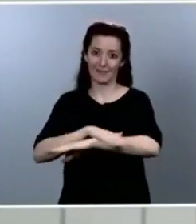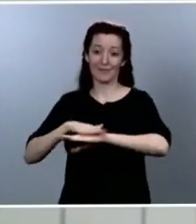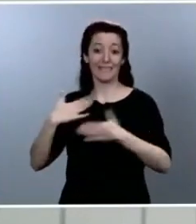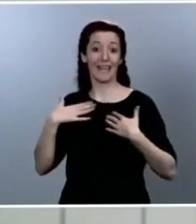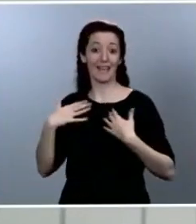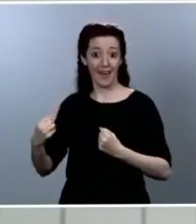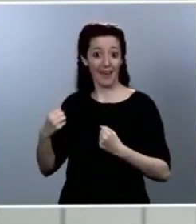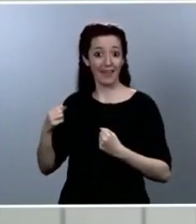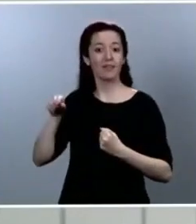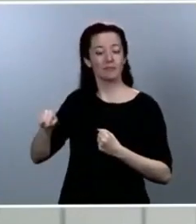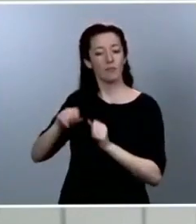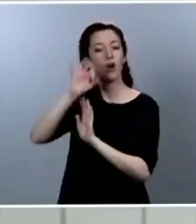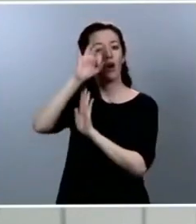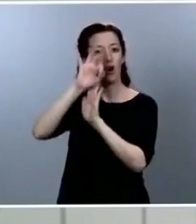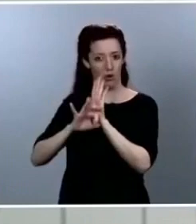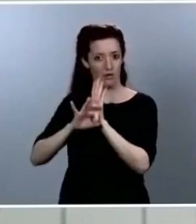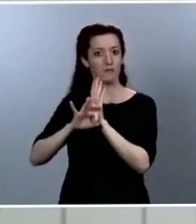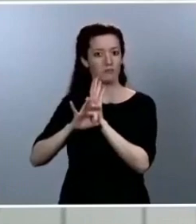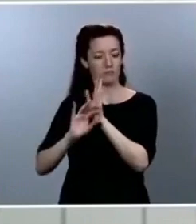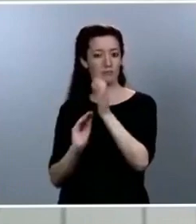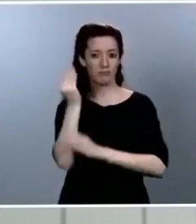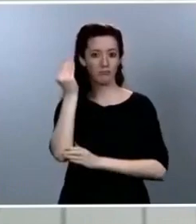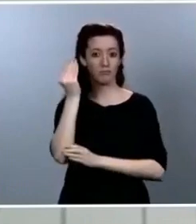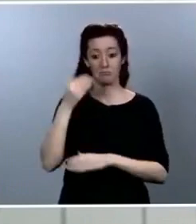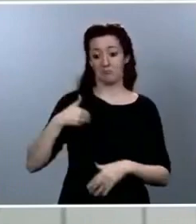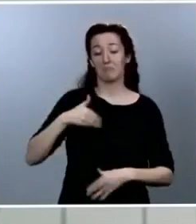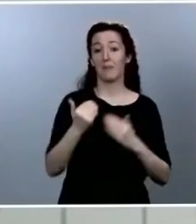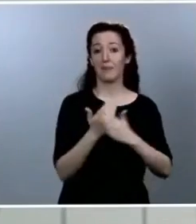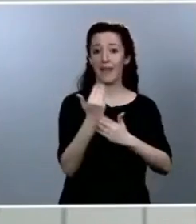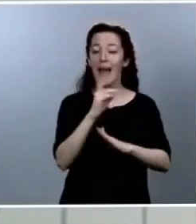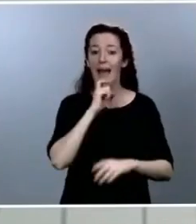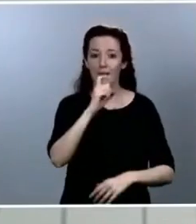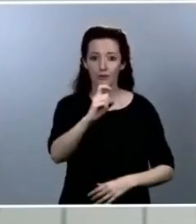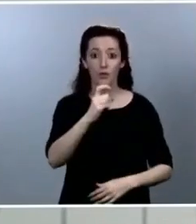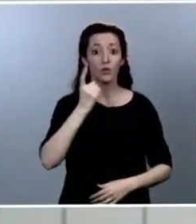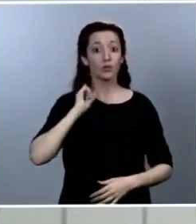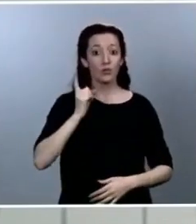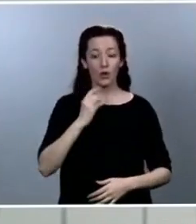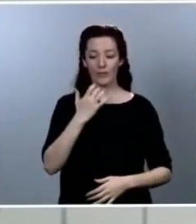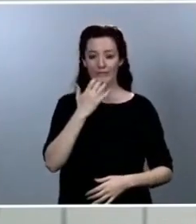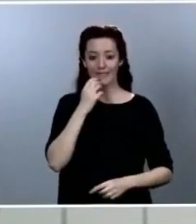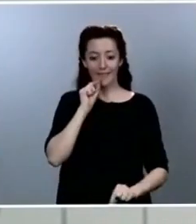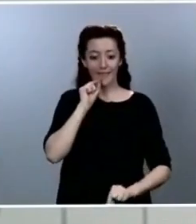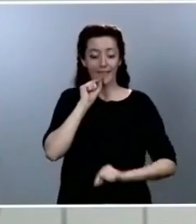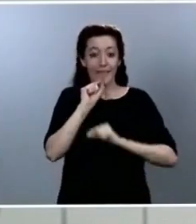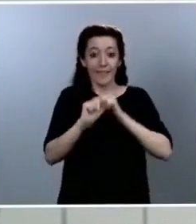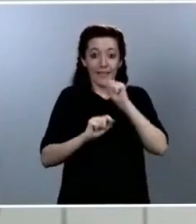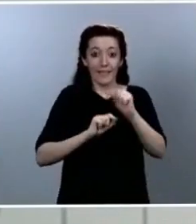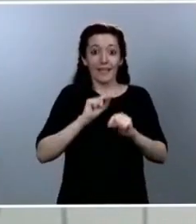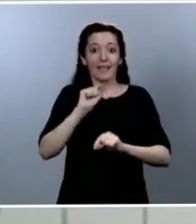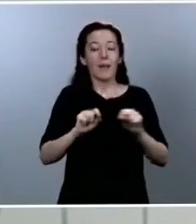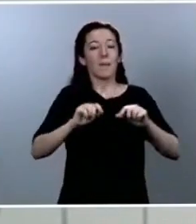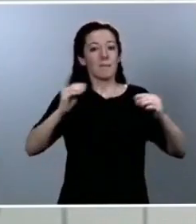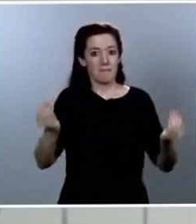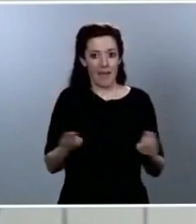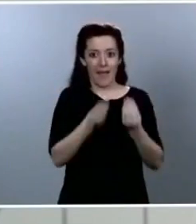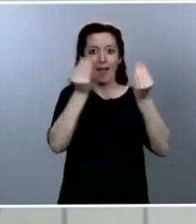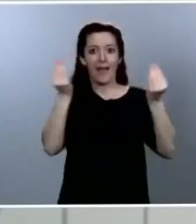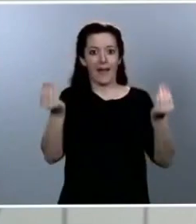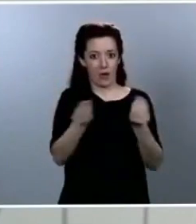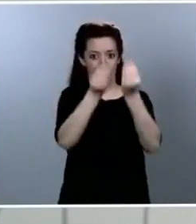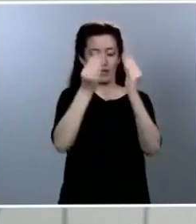orden en los próximos días, insisto, si la evolución de la epidemia es favorable como lo viene siendo hasta ahora.